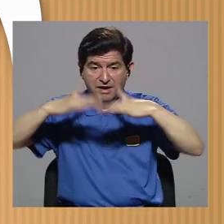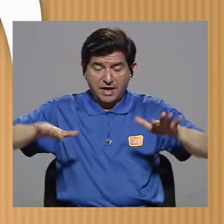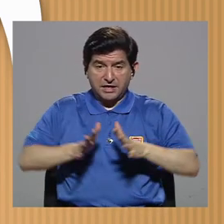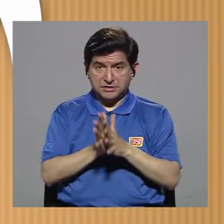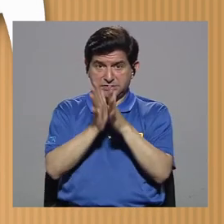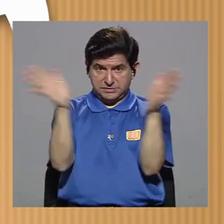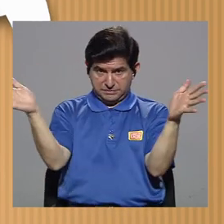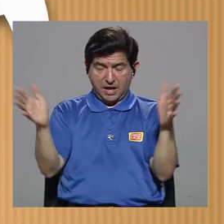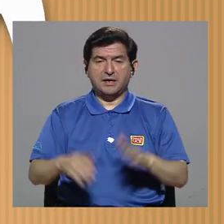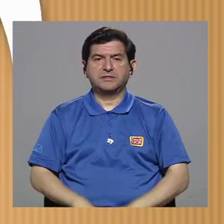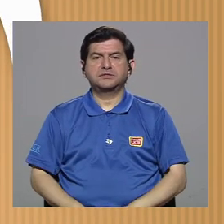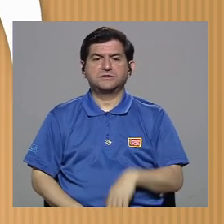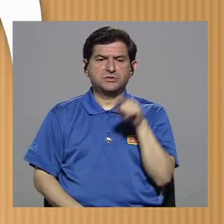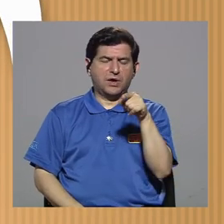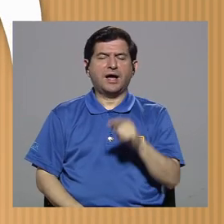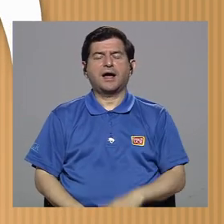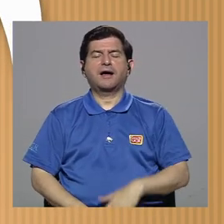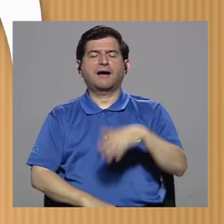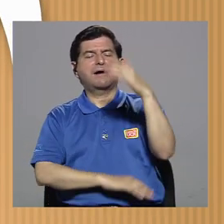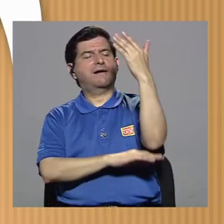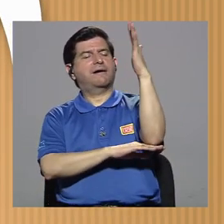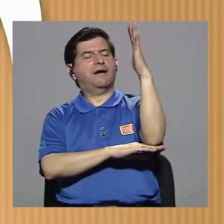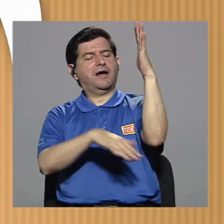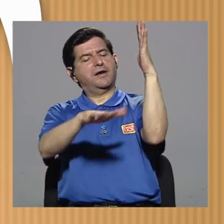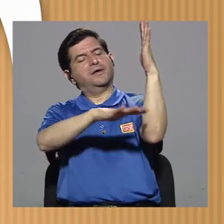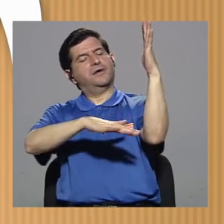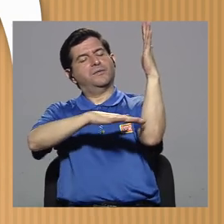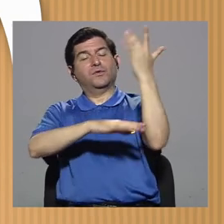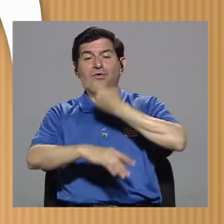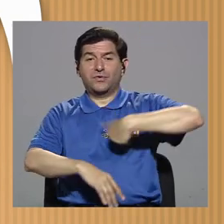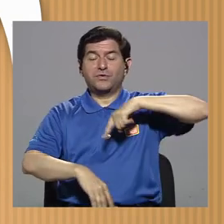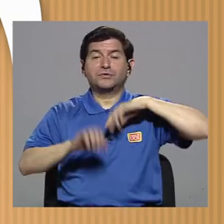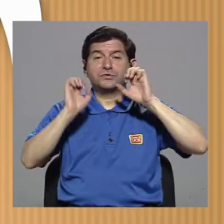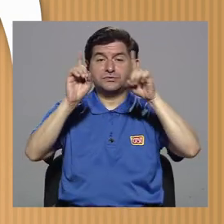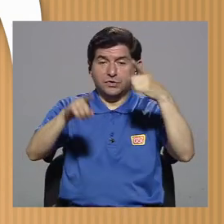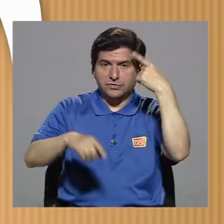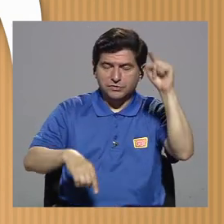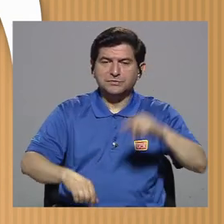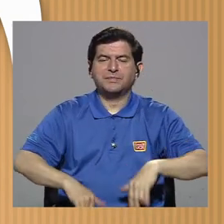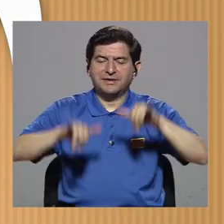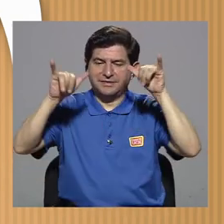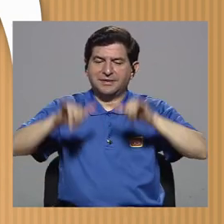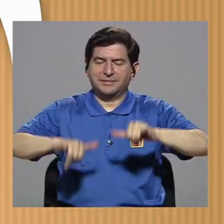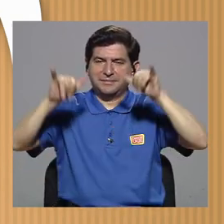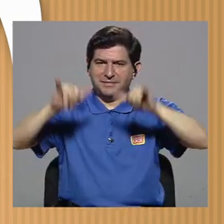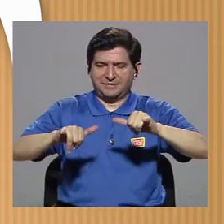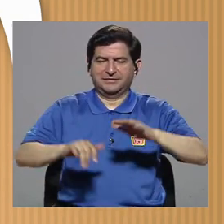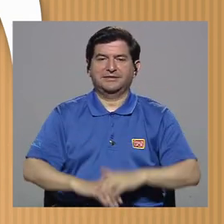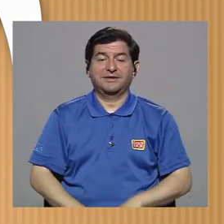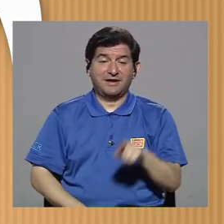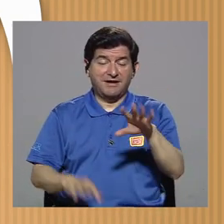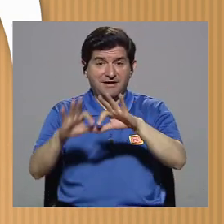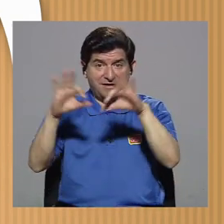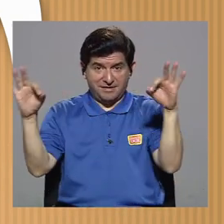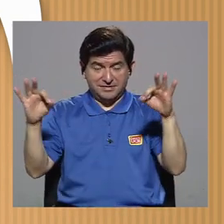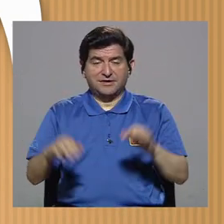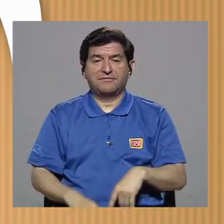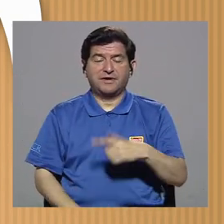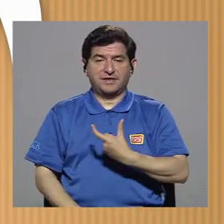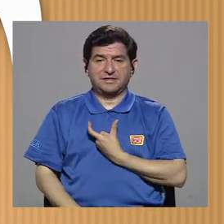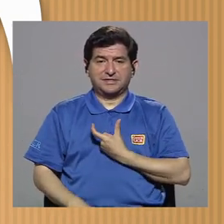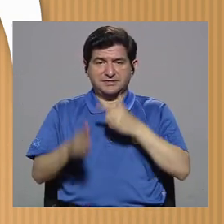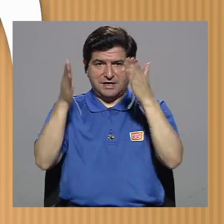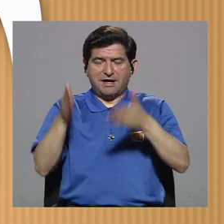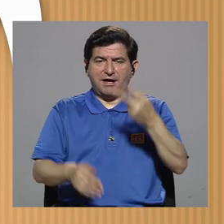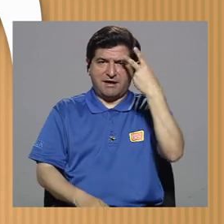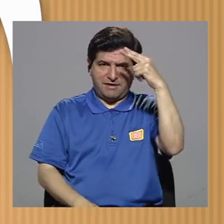espacio público sea la sombra de un árbol, entonces estaremos siendo educados para la preservación. Esa es una frase de un